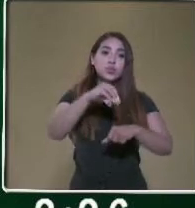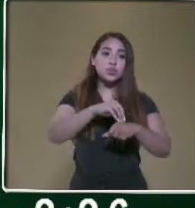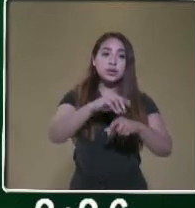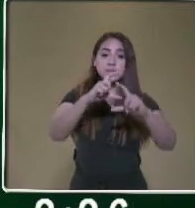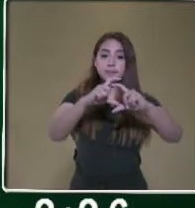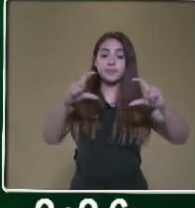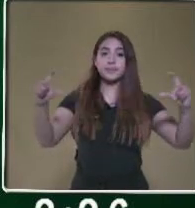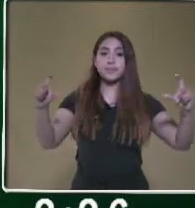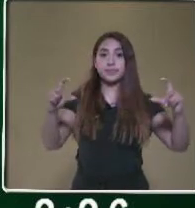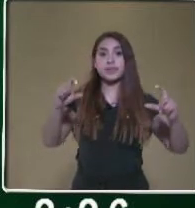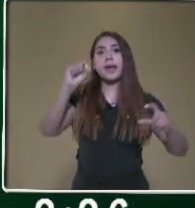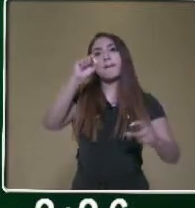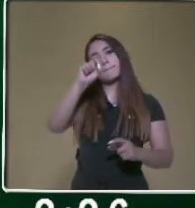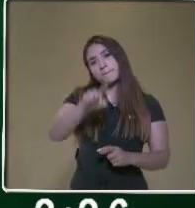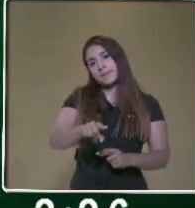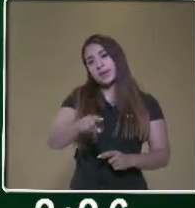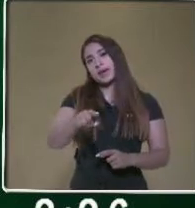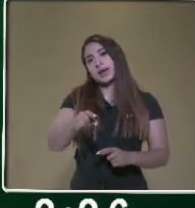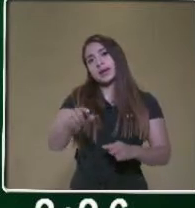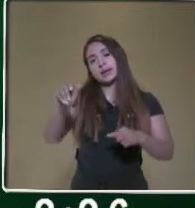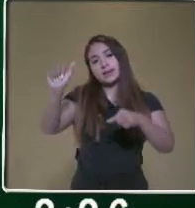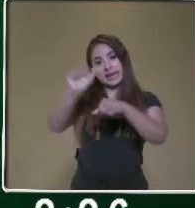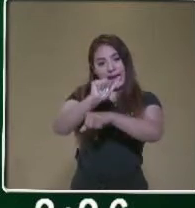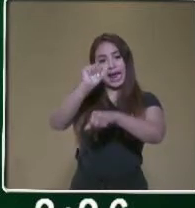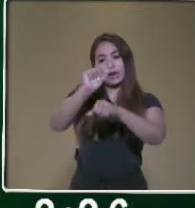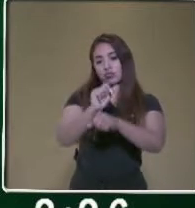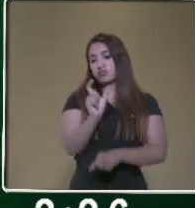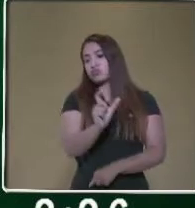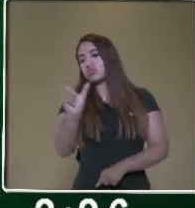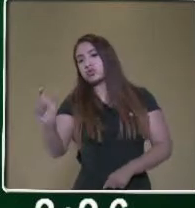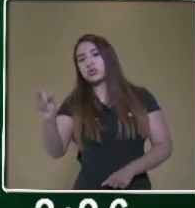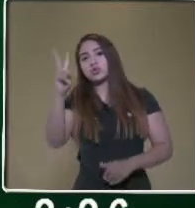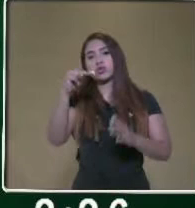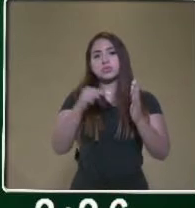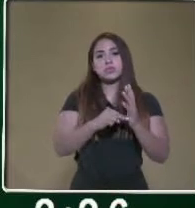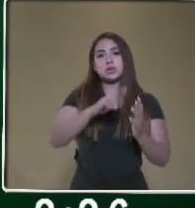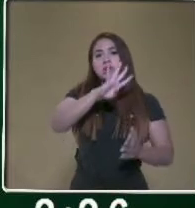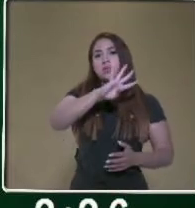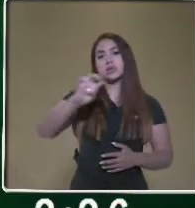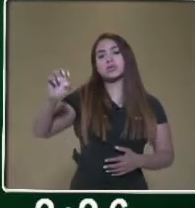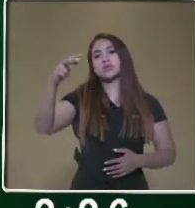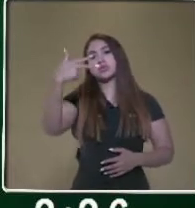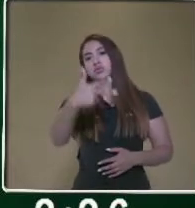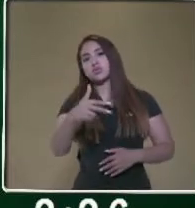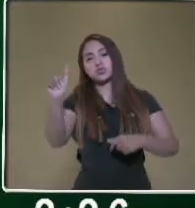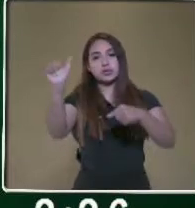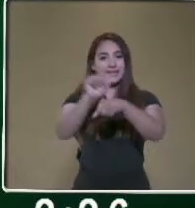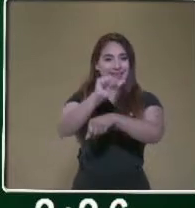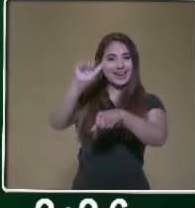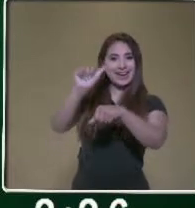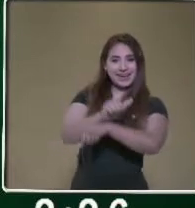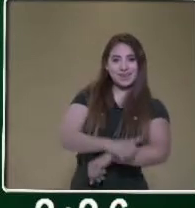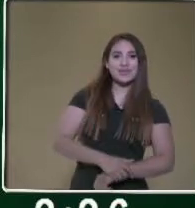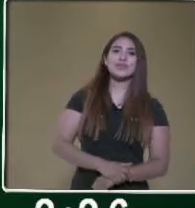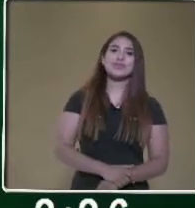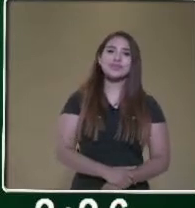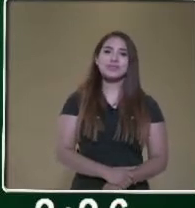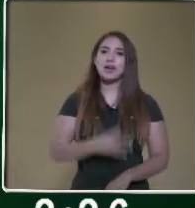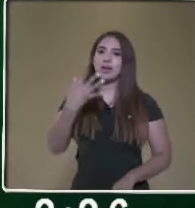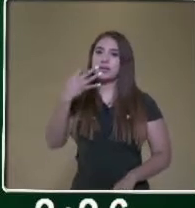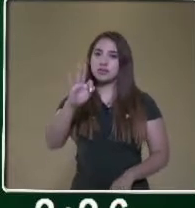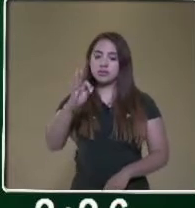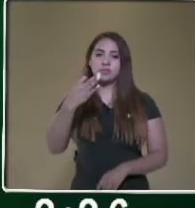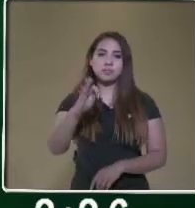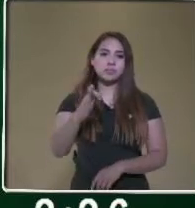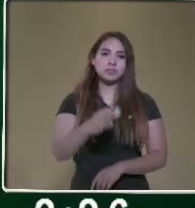automóviles, entonces por eso es importante poner 2,408 automóviles, automóviles son los que se ensamblaron en el mes de febrero,